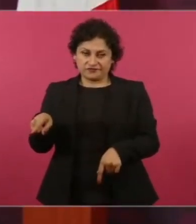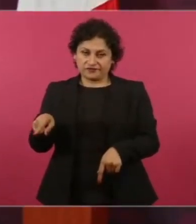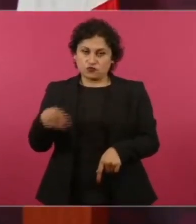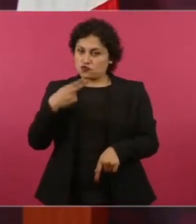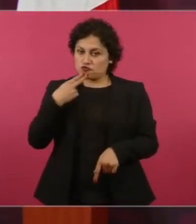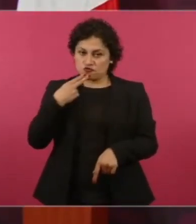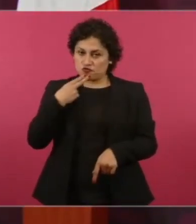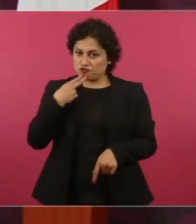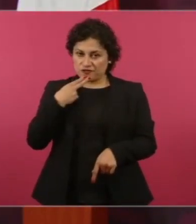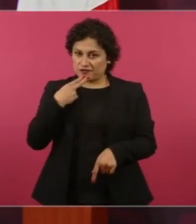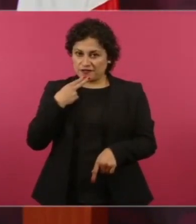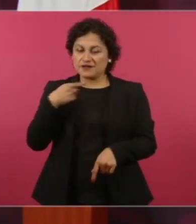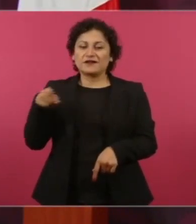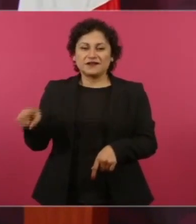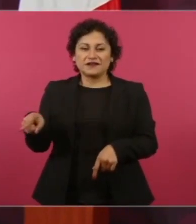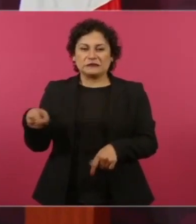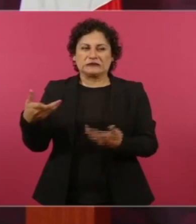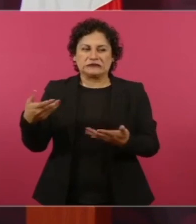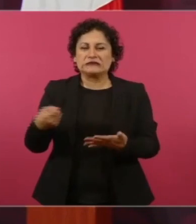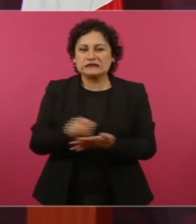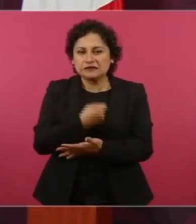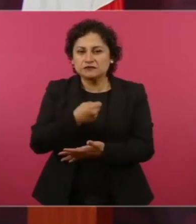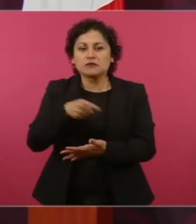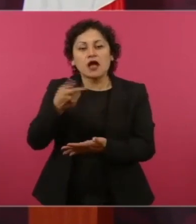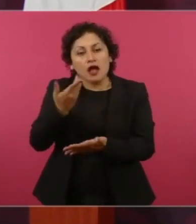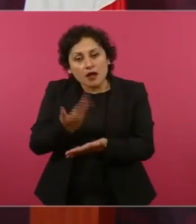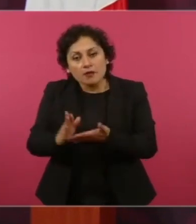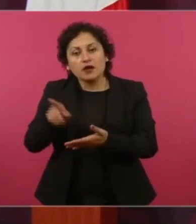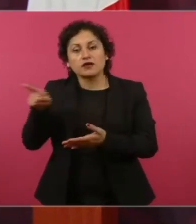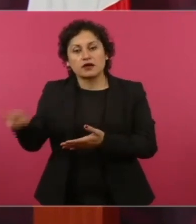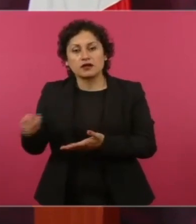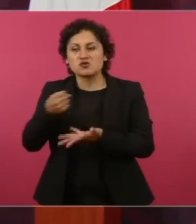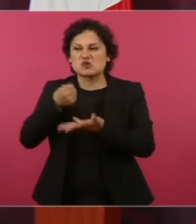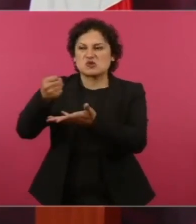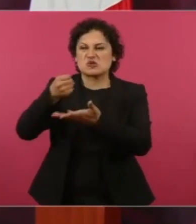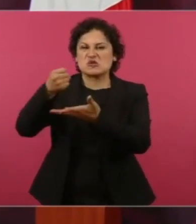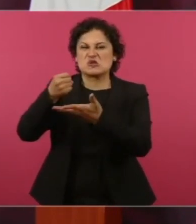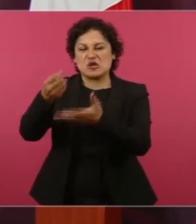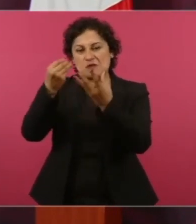imponer al licenciado Peña Nieto.